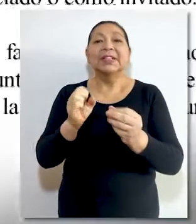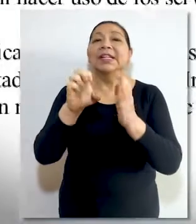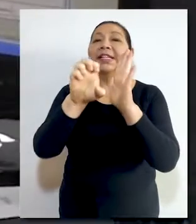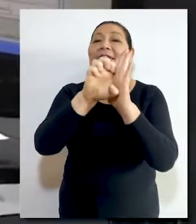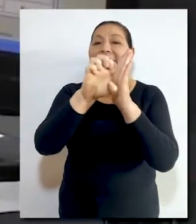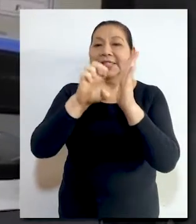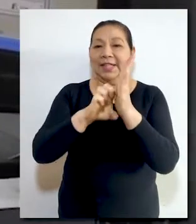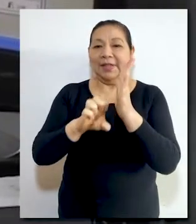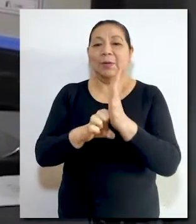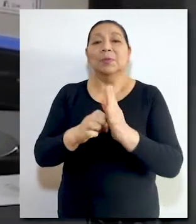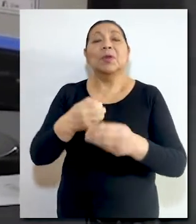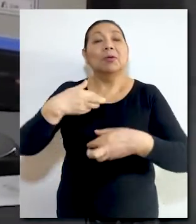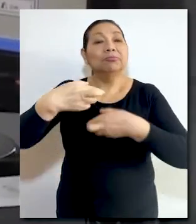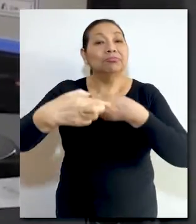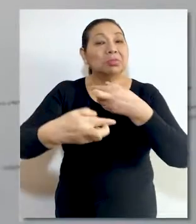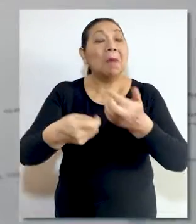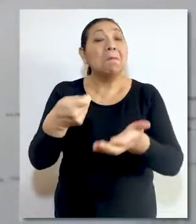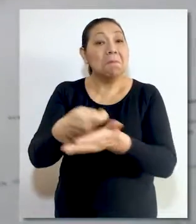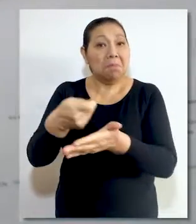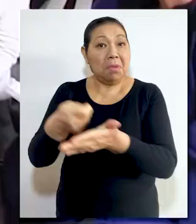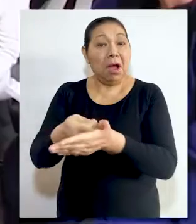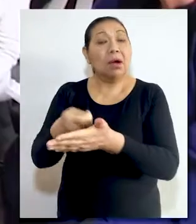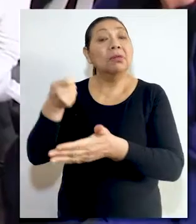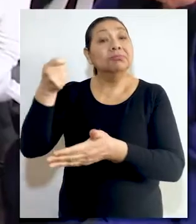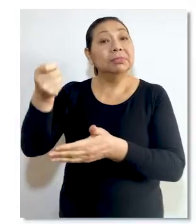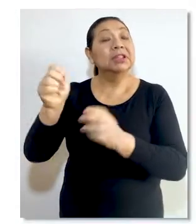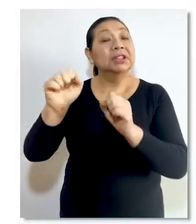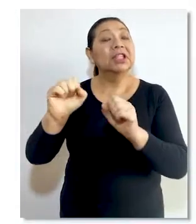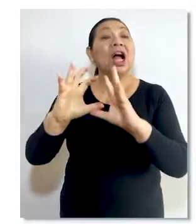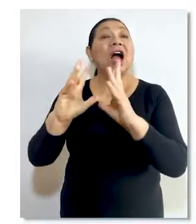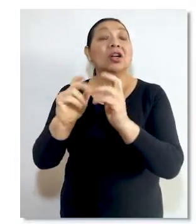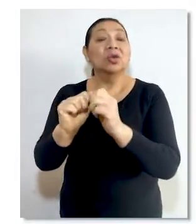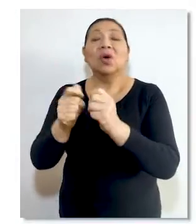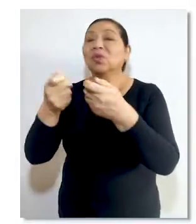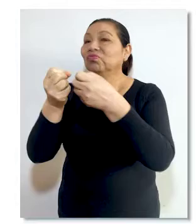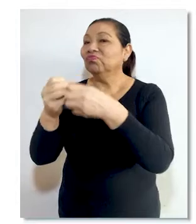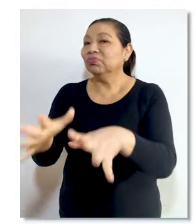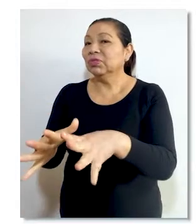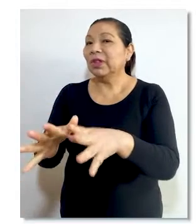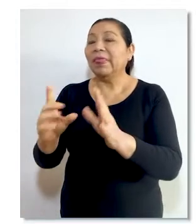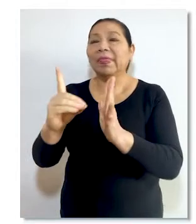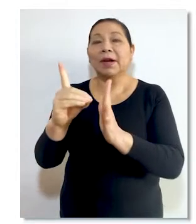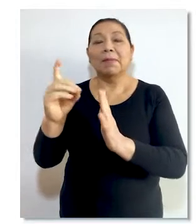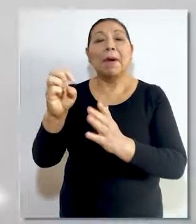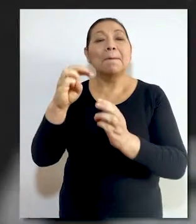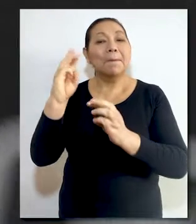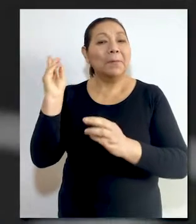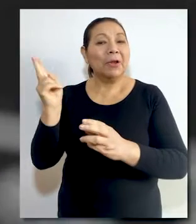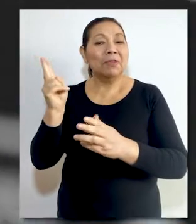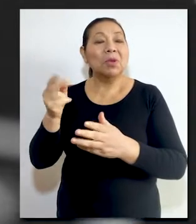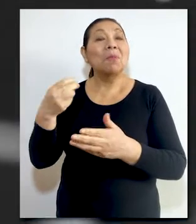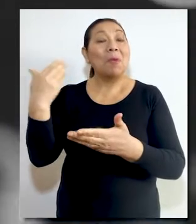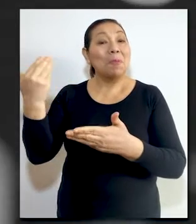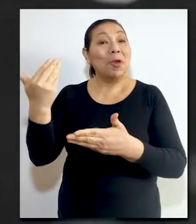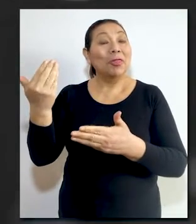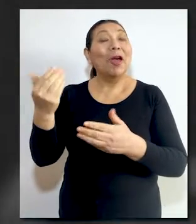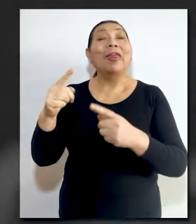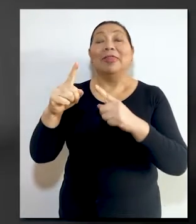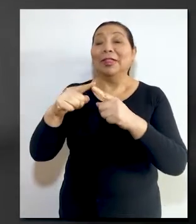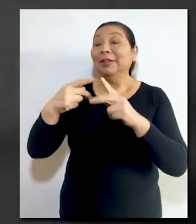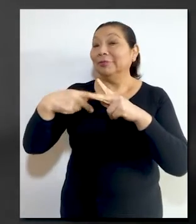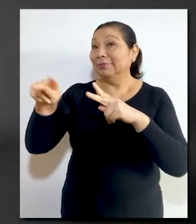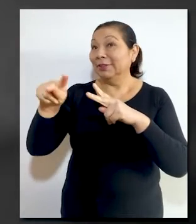estatuto. Solo procede devolución de aportes si asociado renuncia a la derrama magisterial. Muy pronto el TC